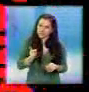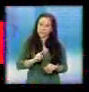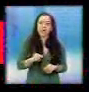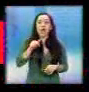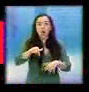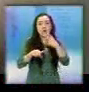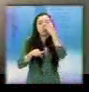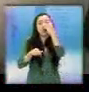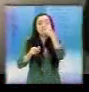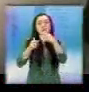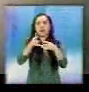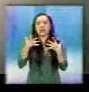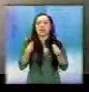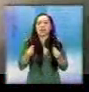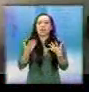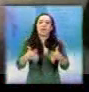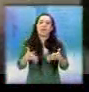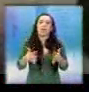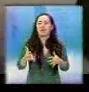pánico.